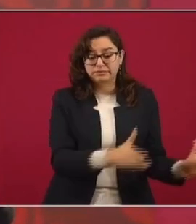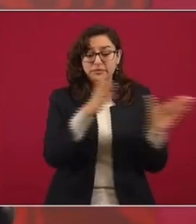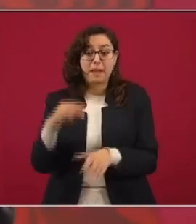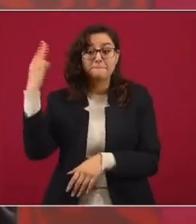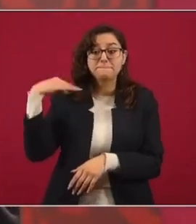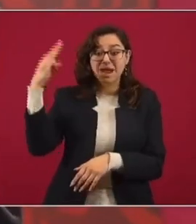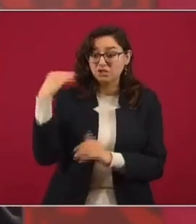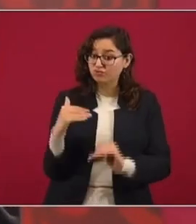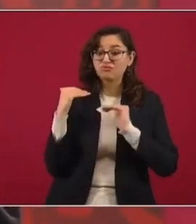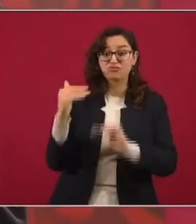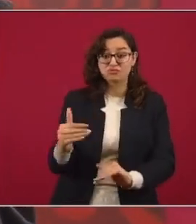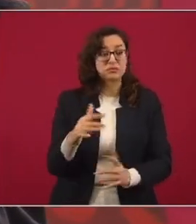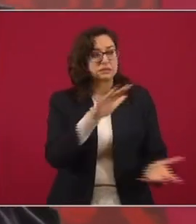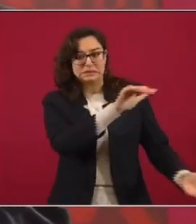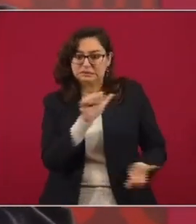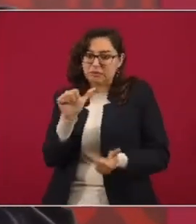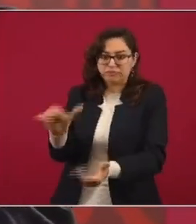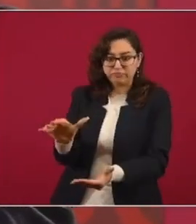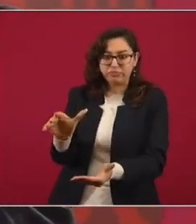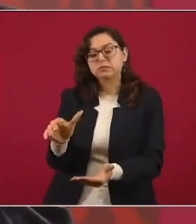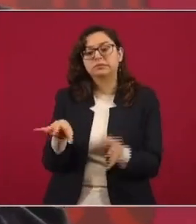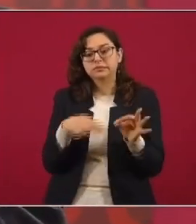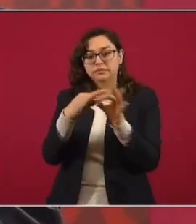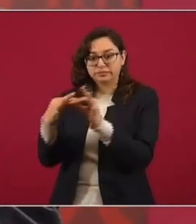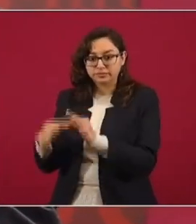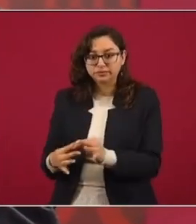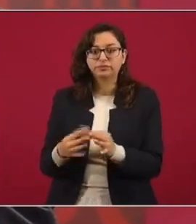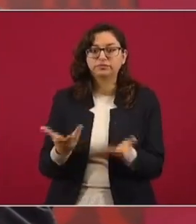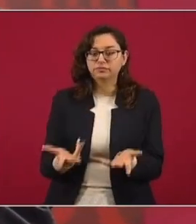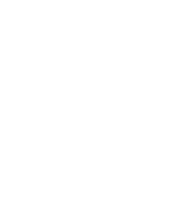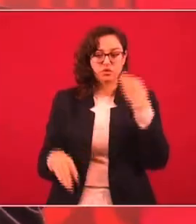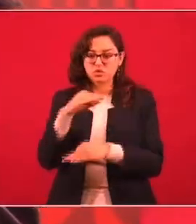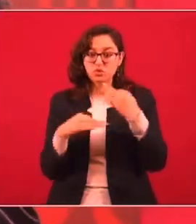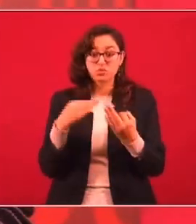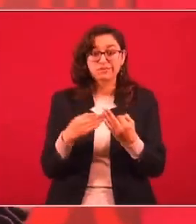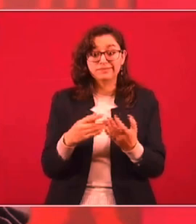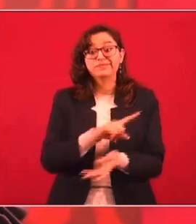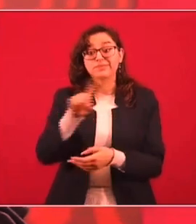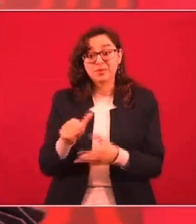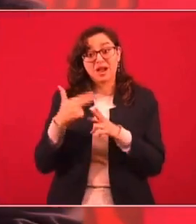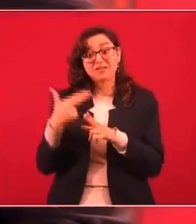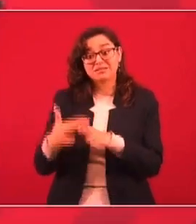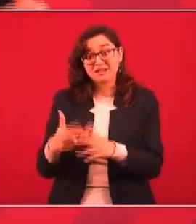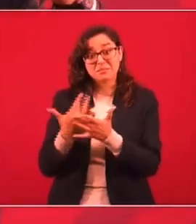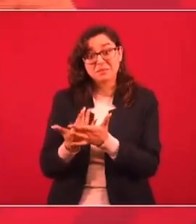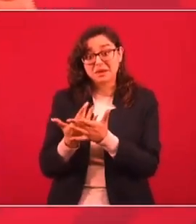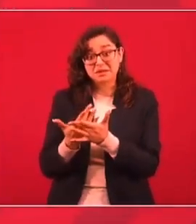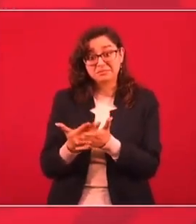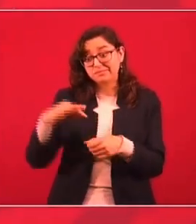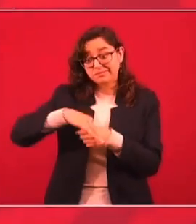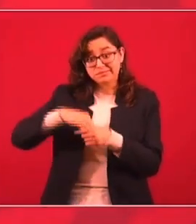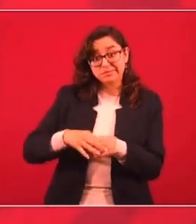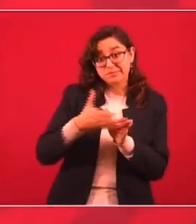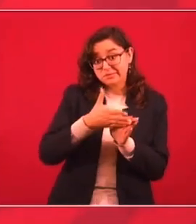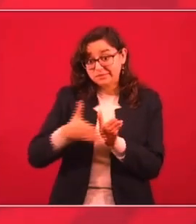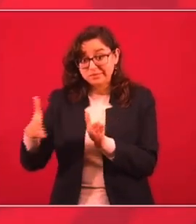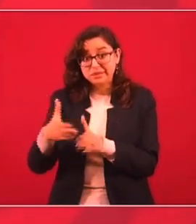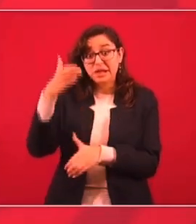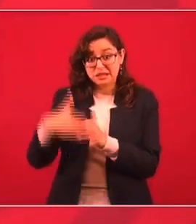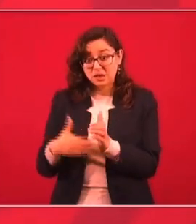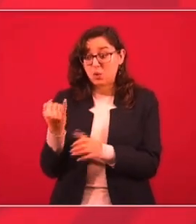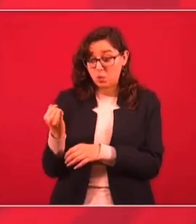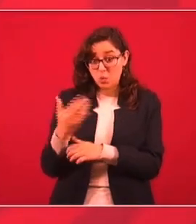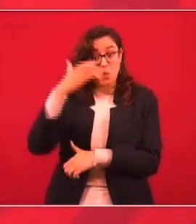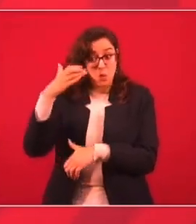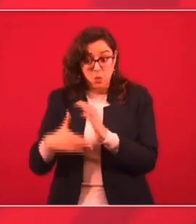Su equipo de enseres, sus aparatos. Y quienes van a tener que esperar a que terminen las elecciones de